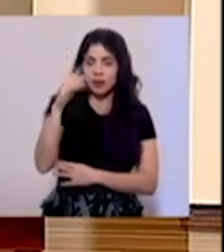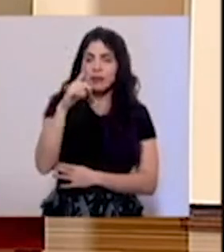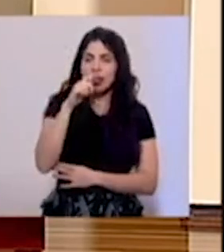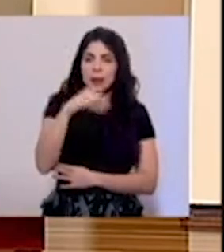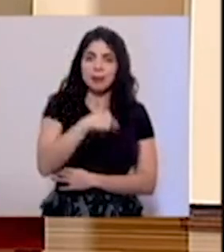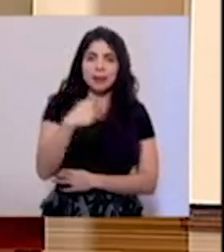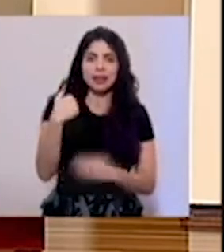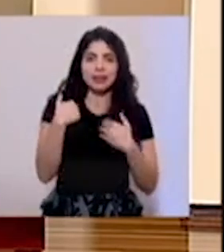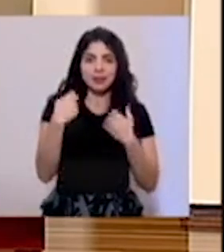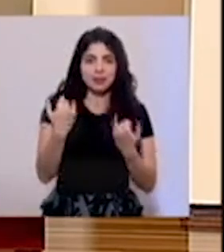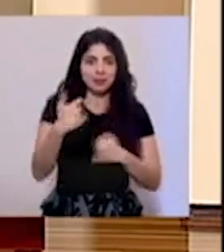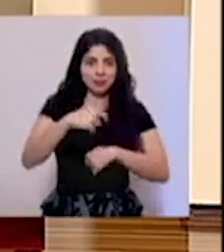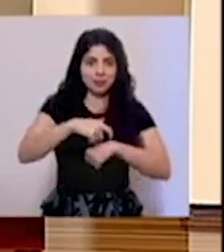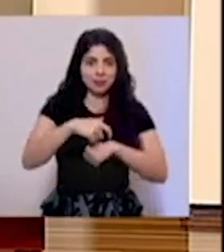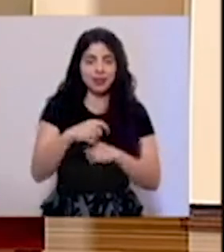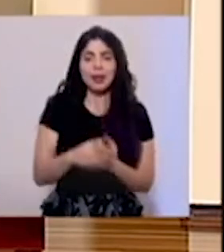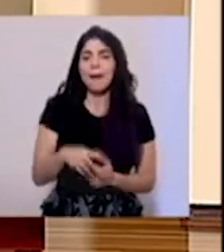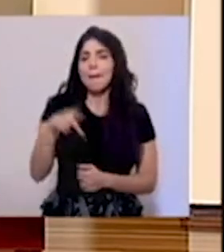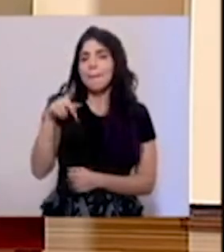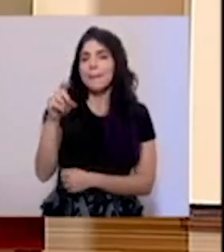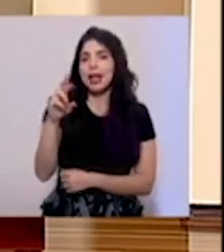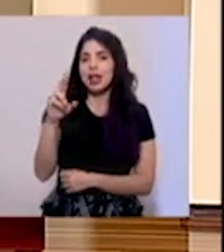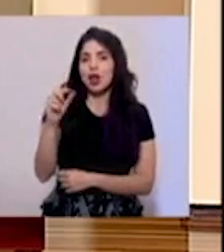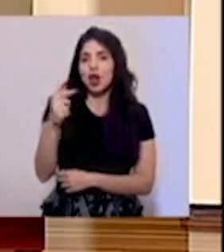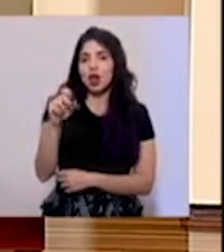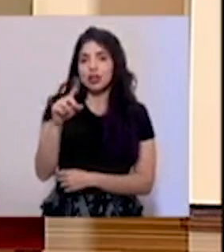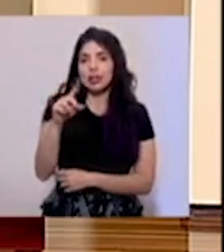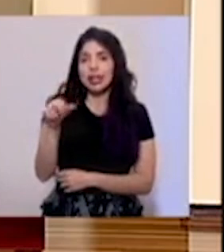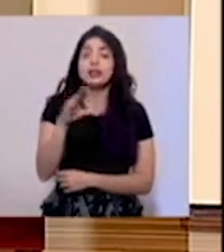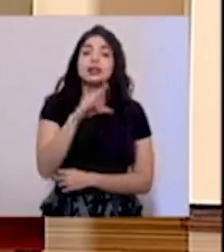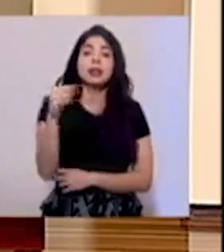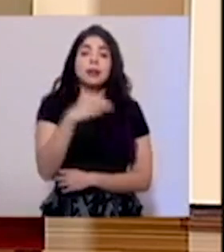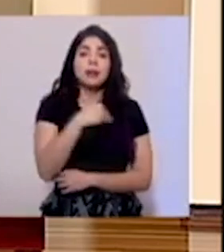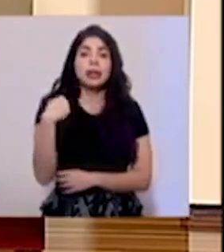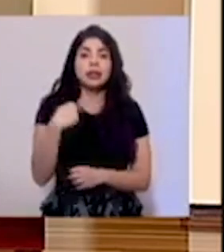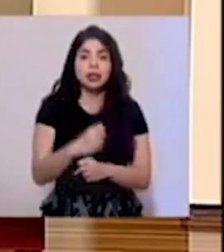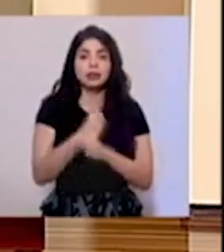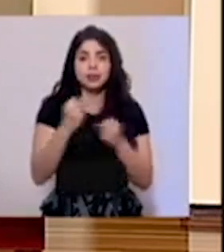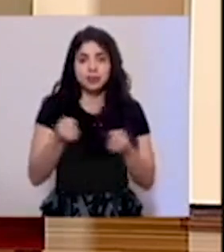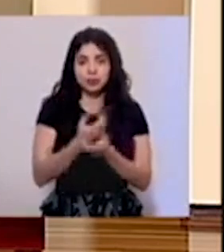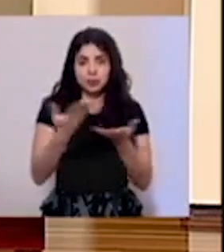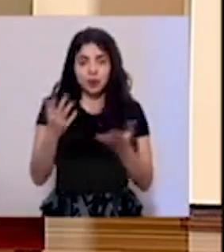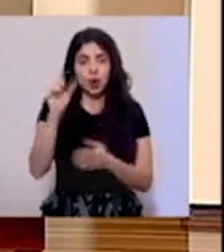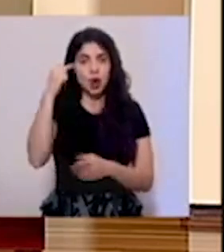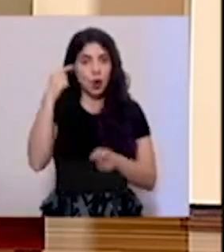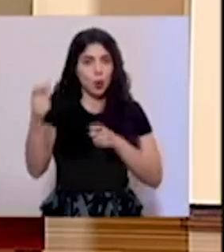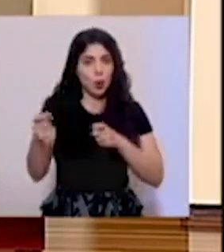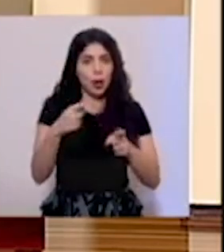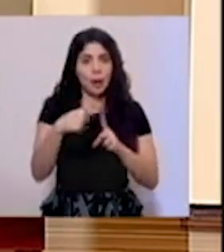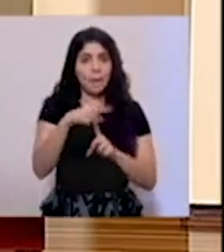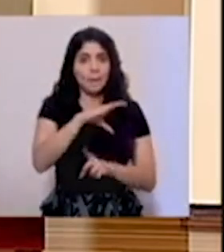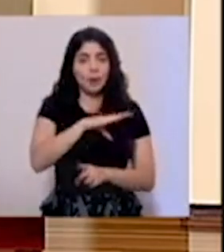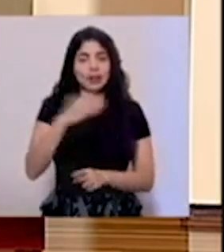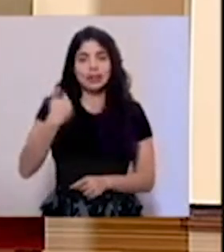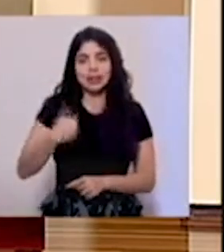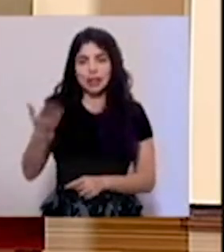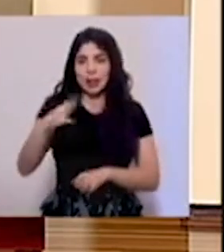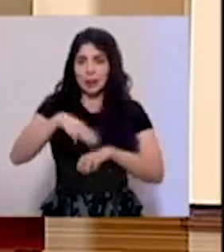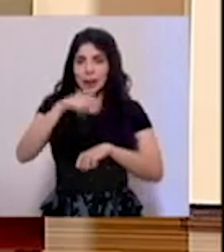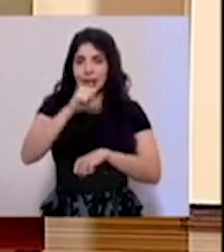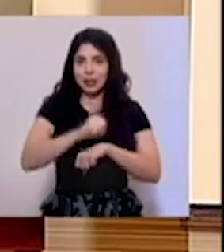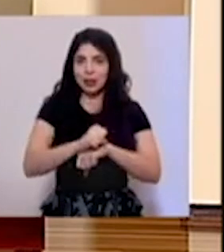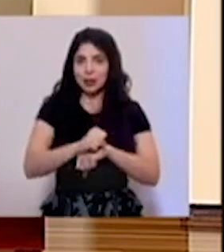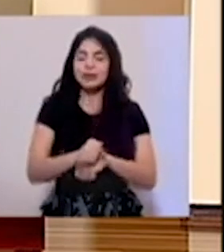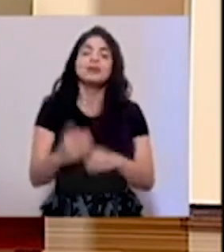Ministro de Salud ahí, el doctor Pedro González, y el Ministro de Seguridad Pública, Gobernación y Policía, el señor Michael